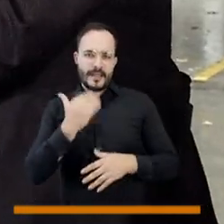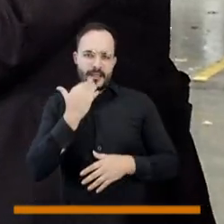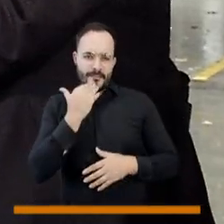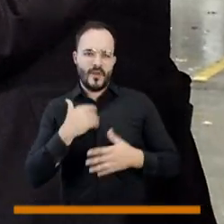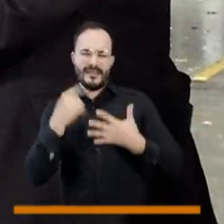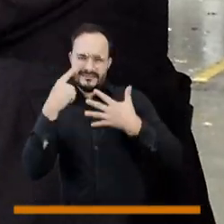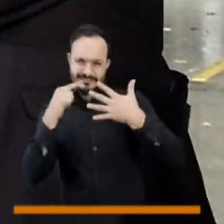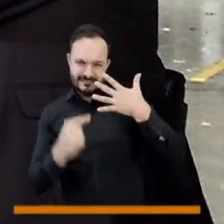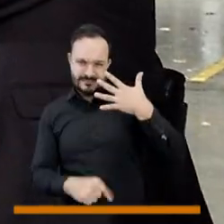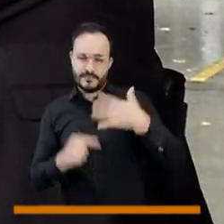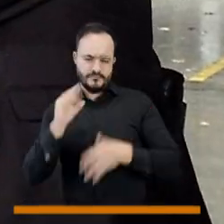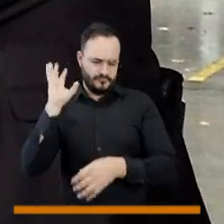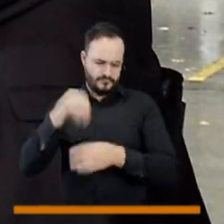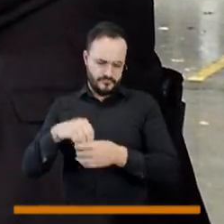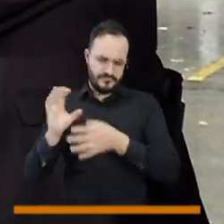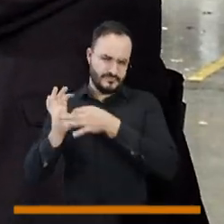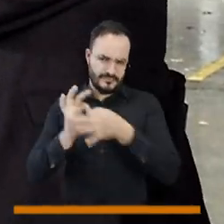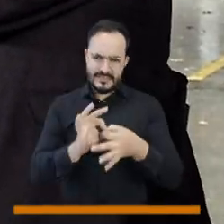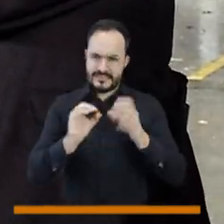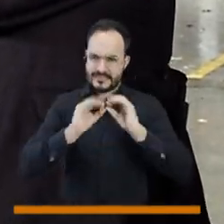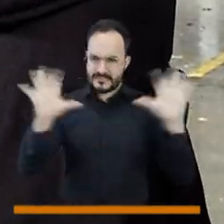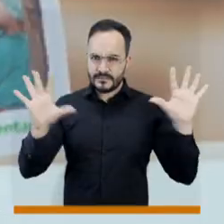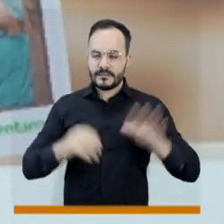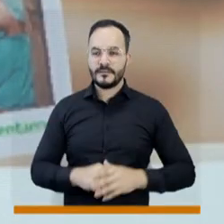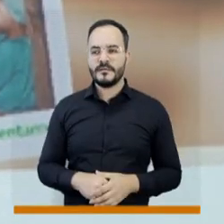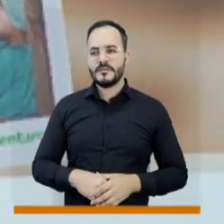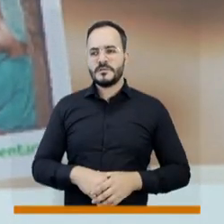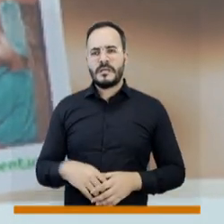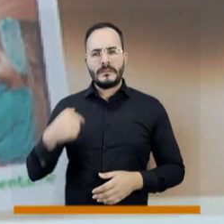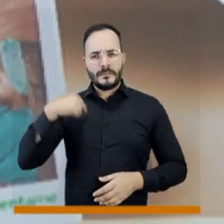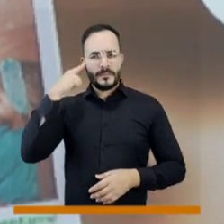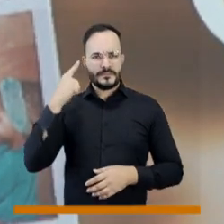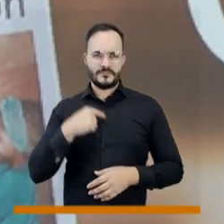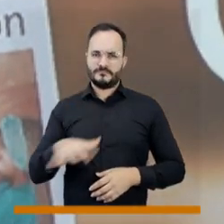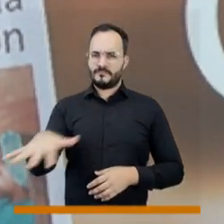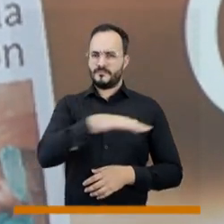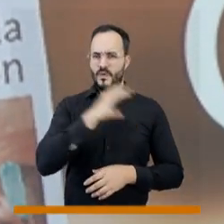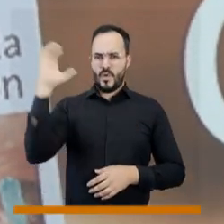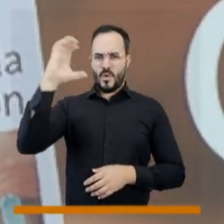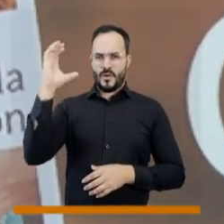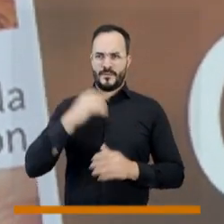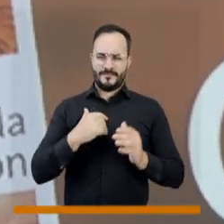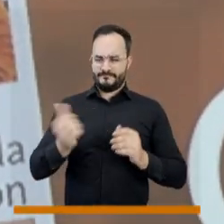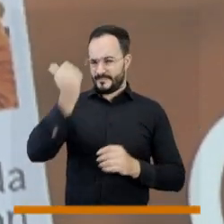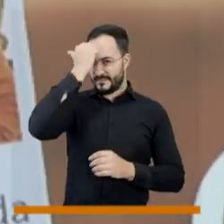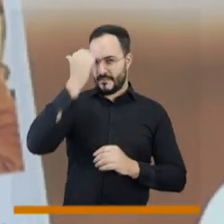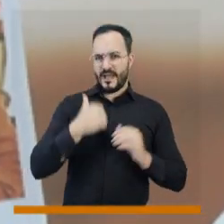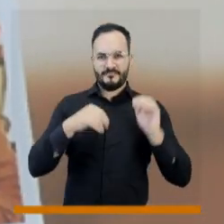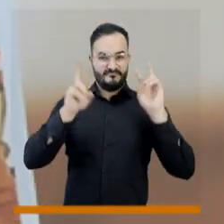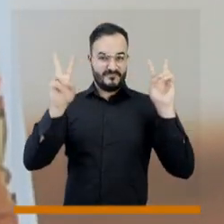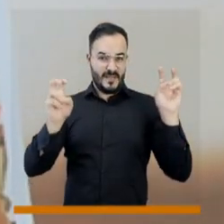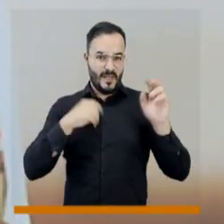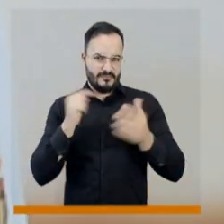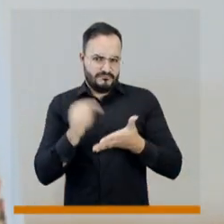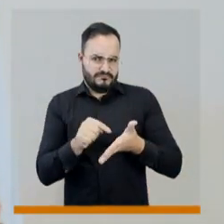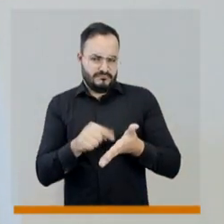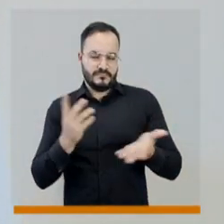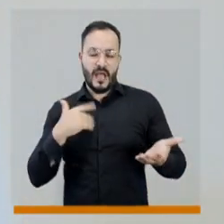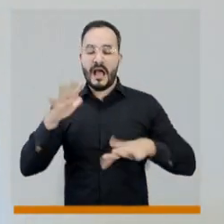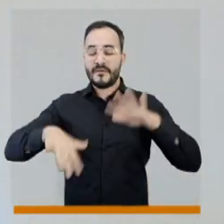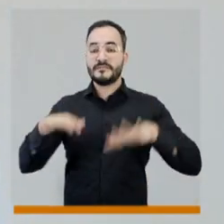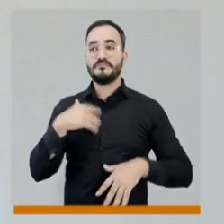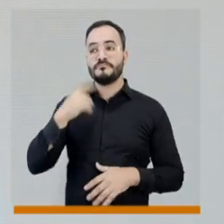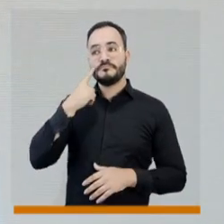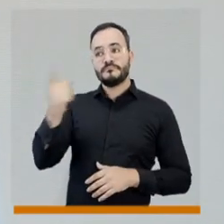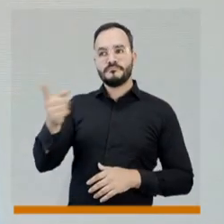los demás componentes. Eso, en lo fundamental, vale como regla general para todo el país. Hay zonas del país en los que, por ejemplo,